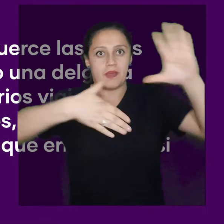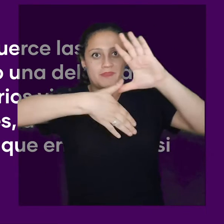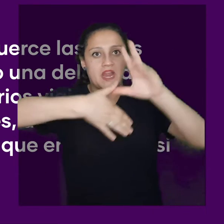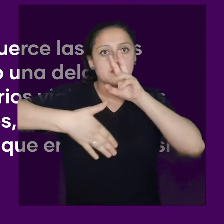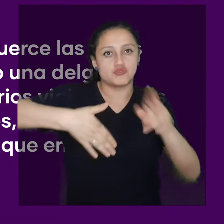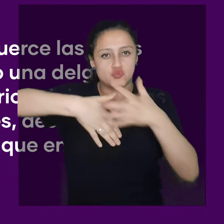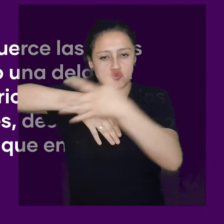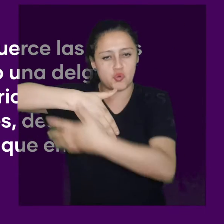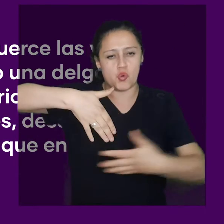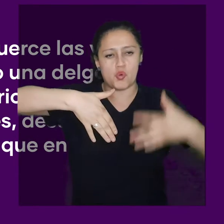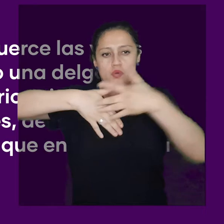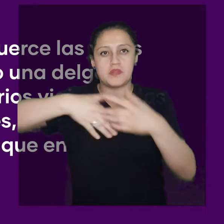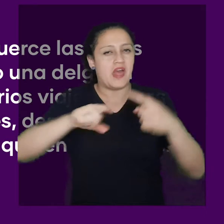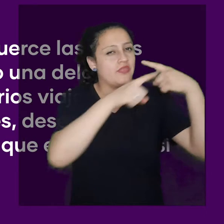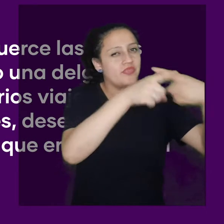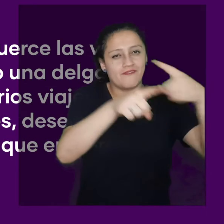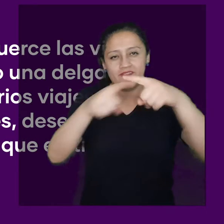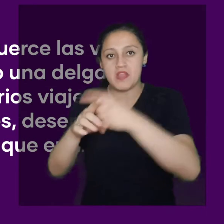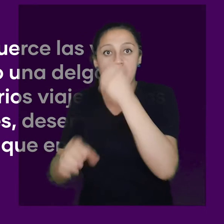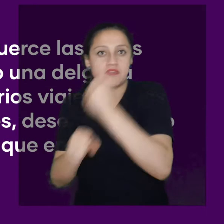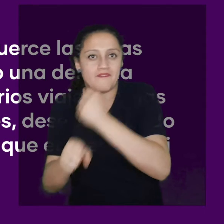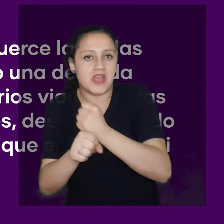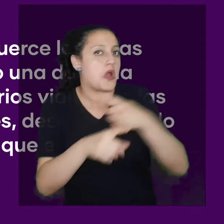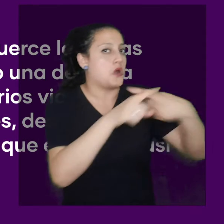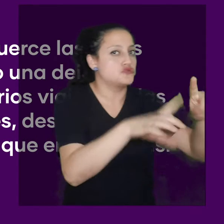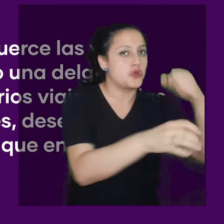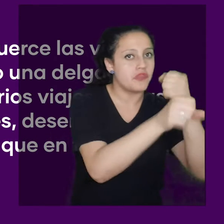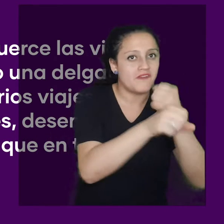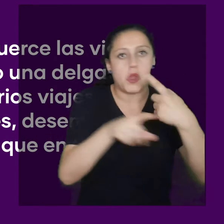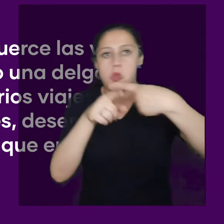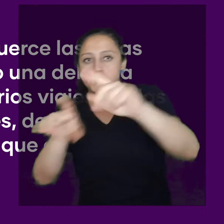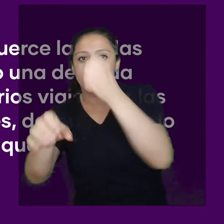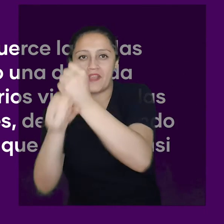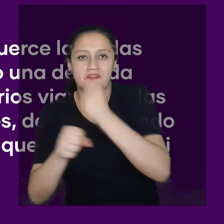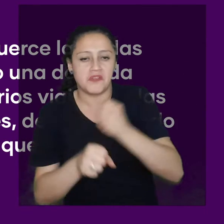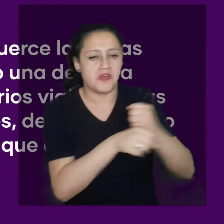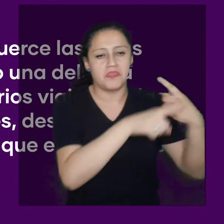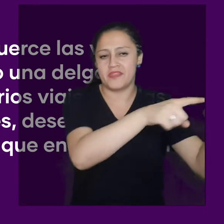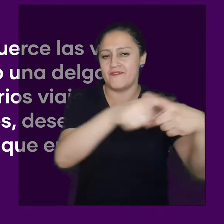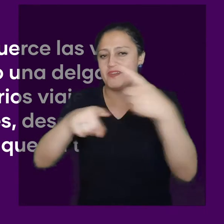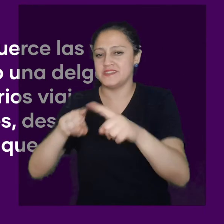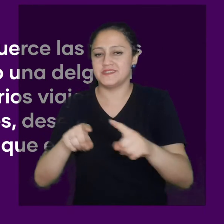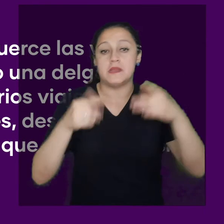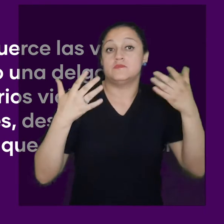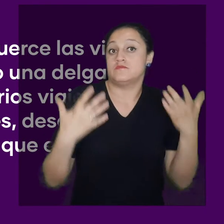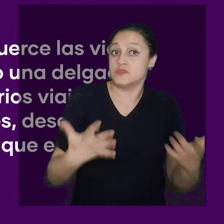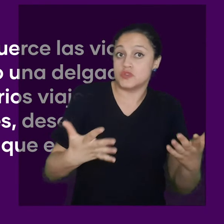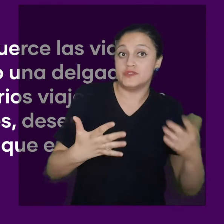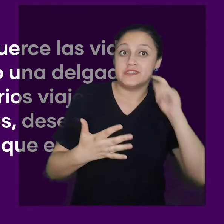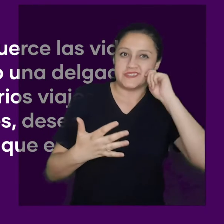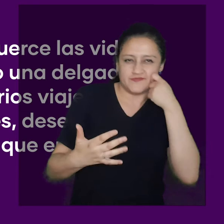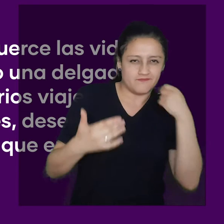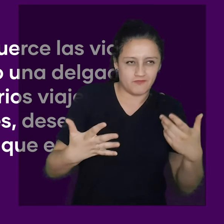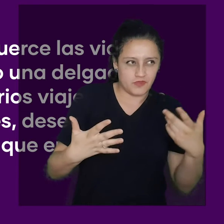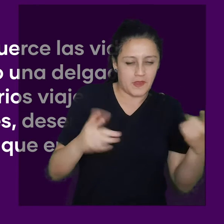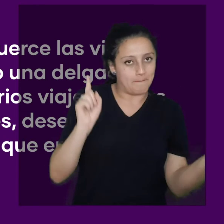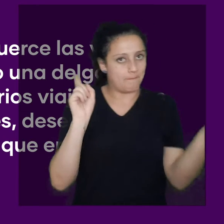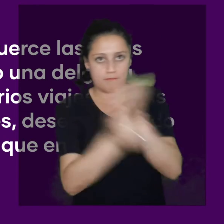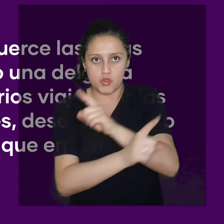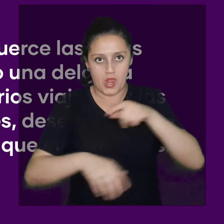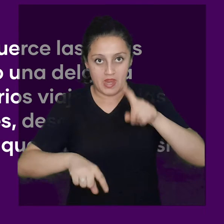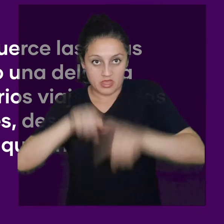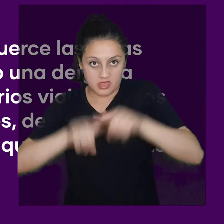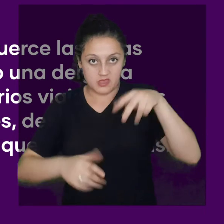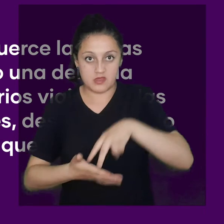de América del Sur, en diversos vapores, desempeñando distintos trabajos y faenas. Faenas y trabajos que en tierras